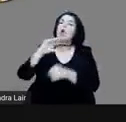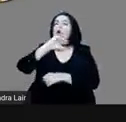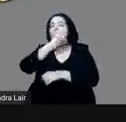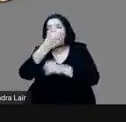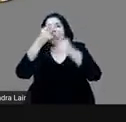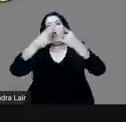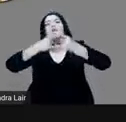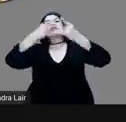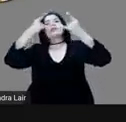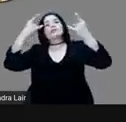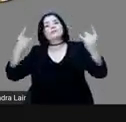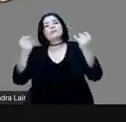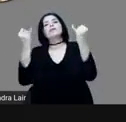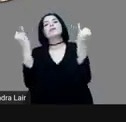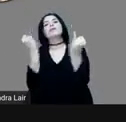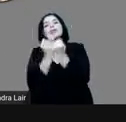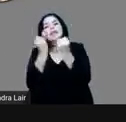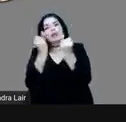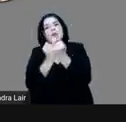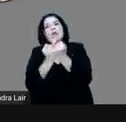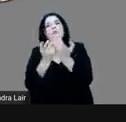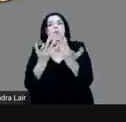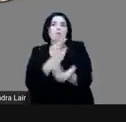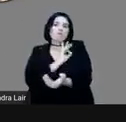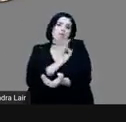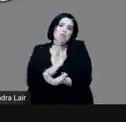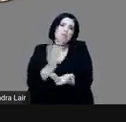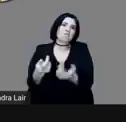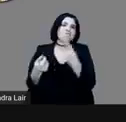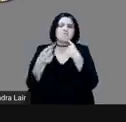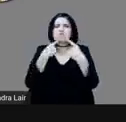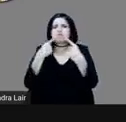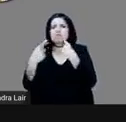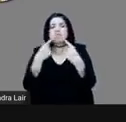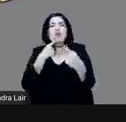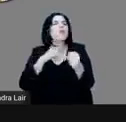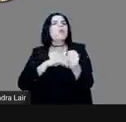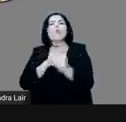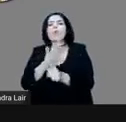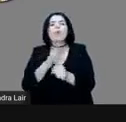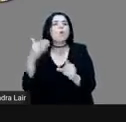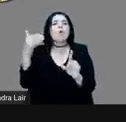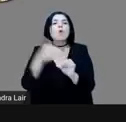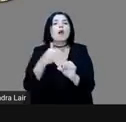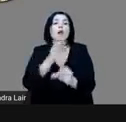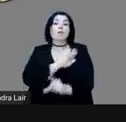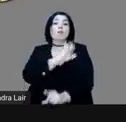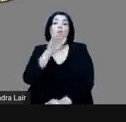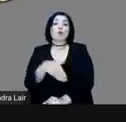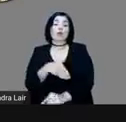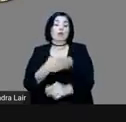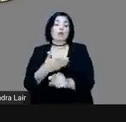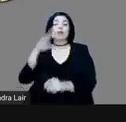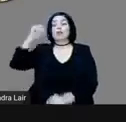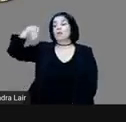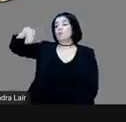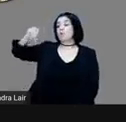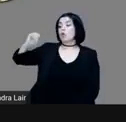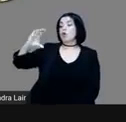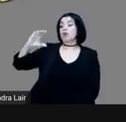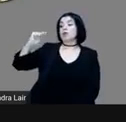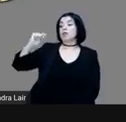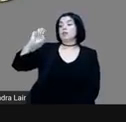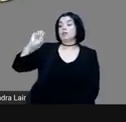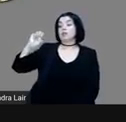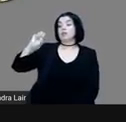también permite discutirlo, que es el de la muerte de Montezuma. En un